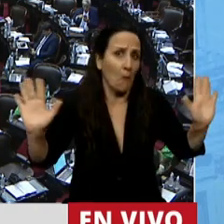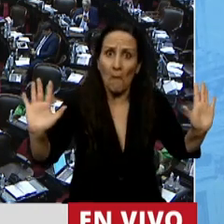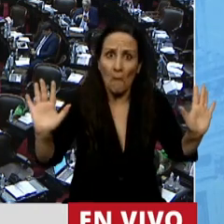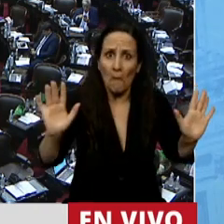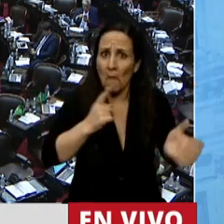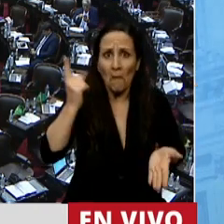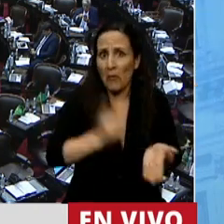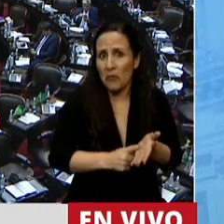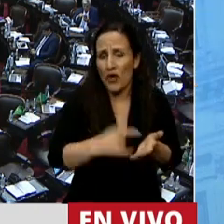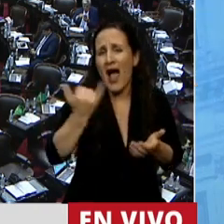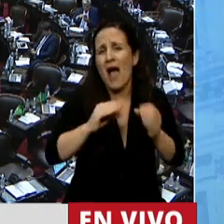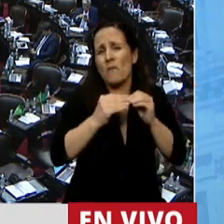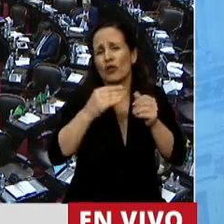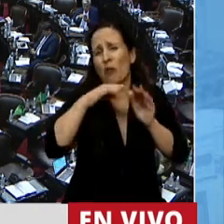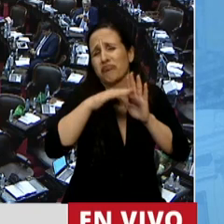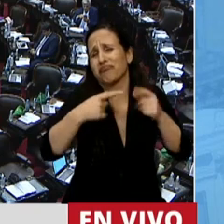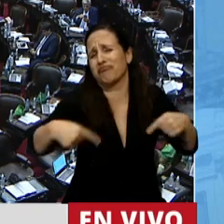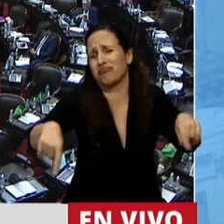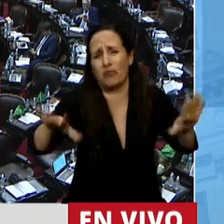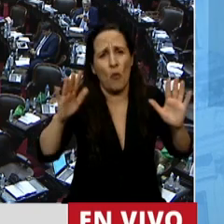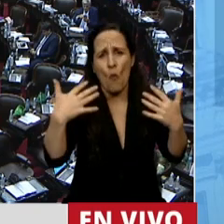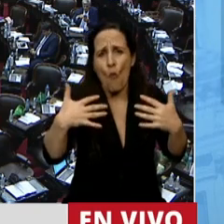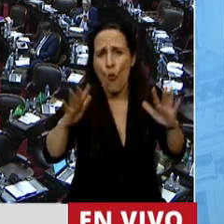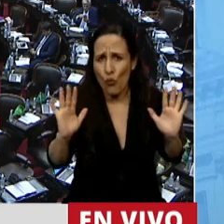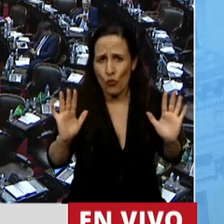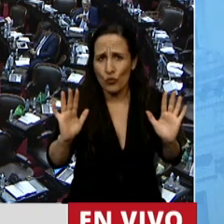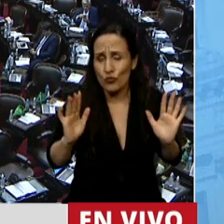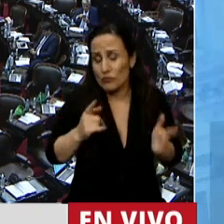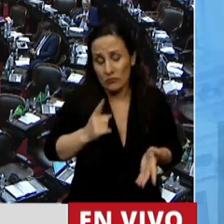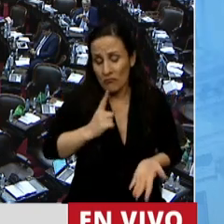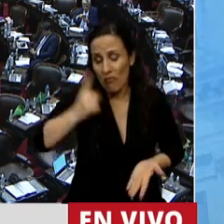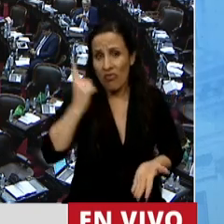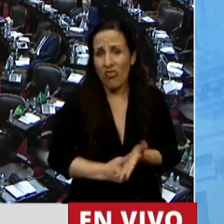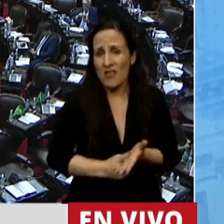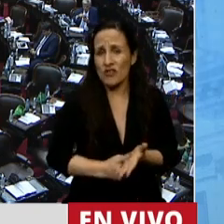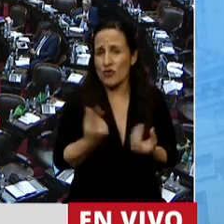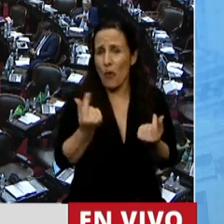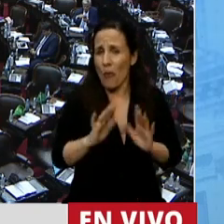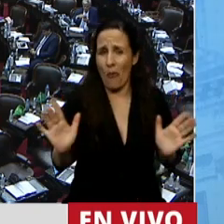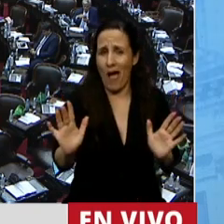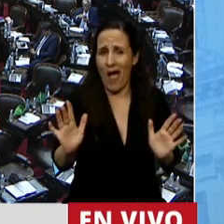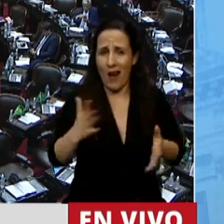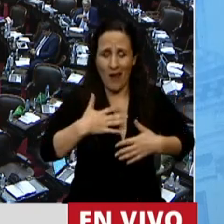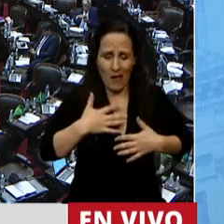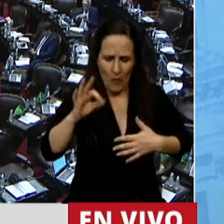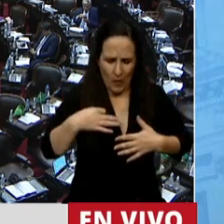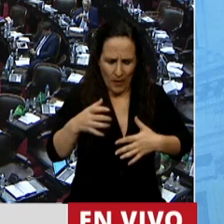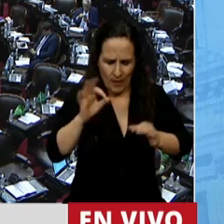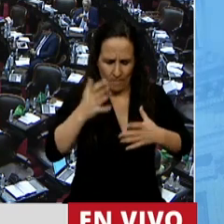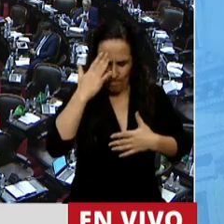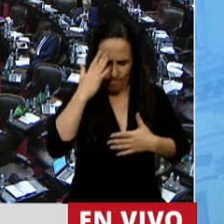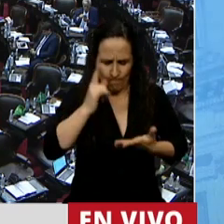hay montones de motivos para enumerarlo, porque es una decisión, porque es un proyecto de vida,